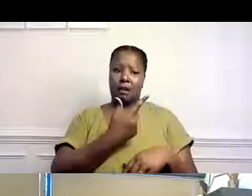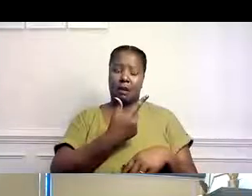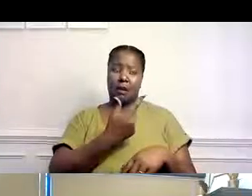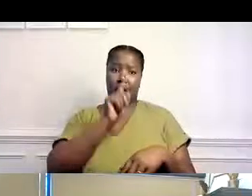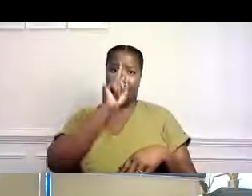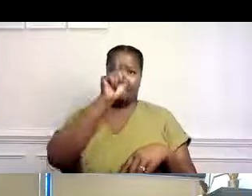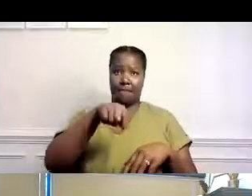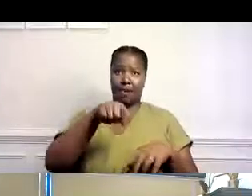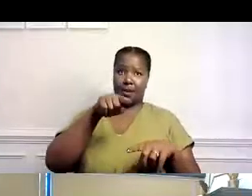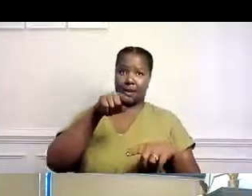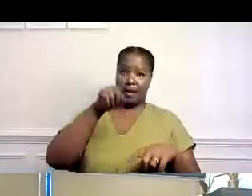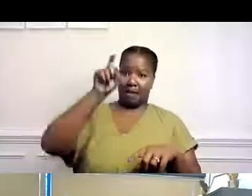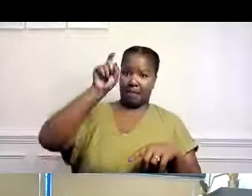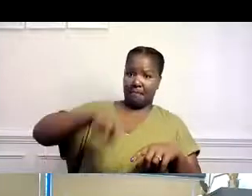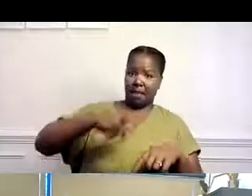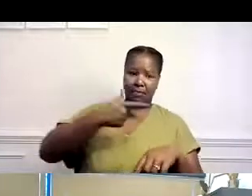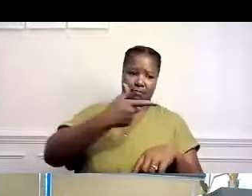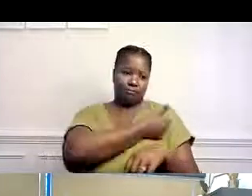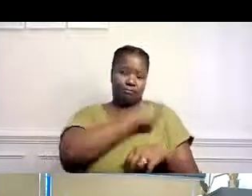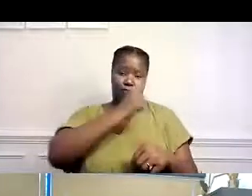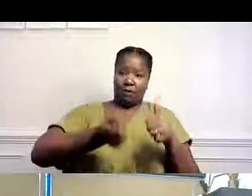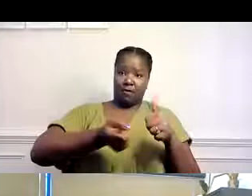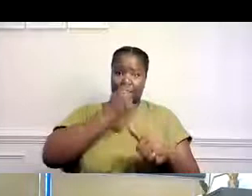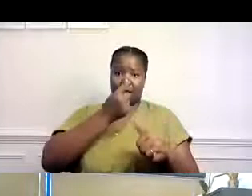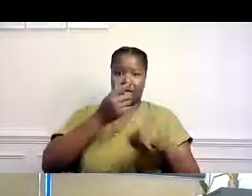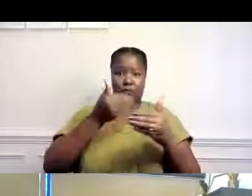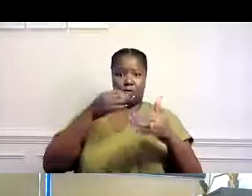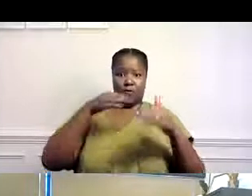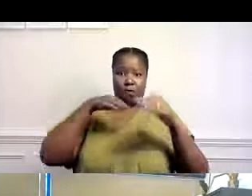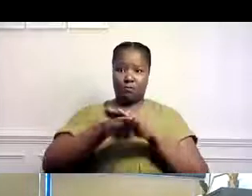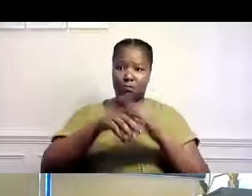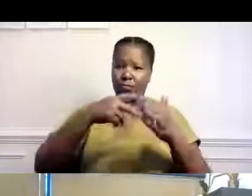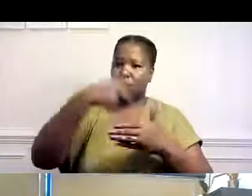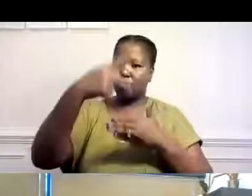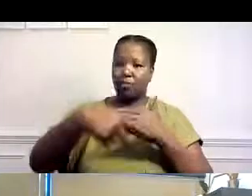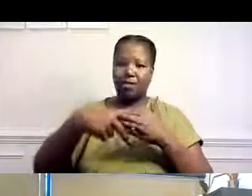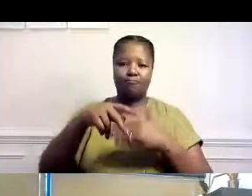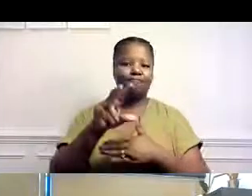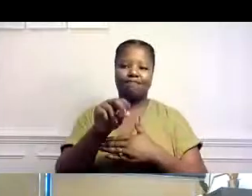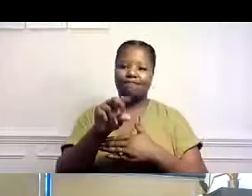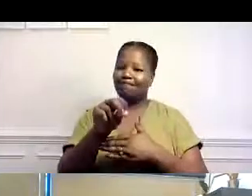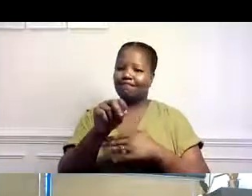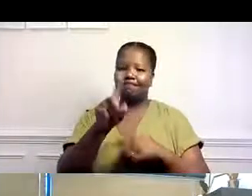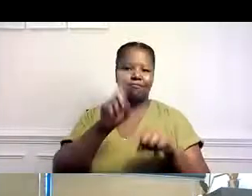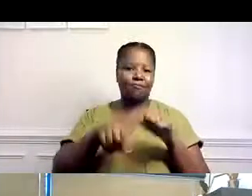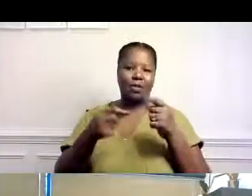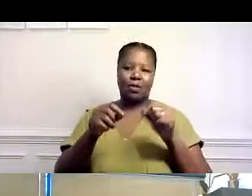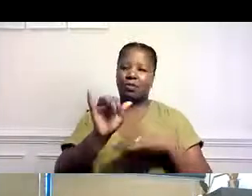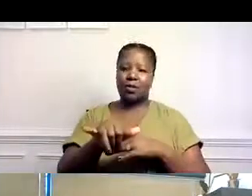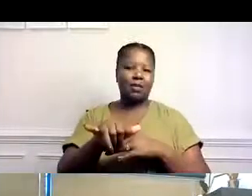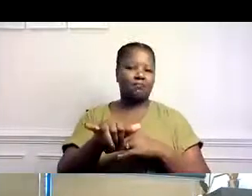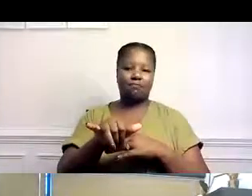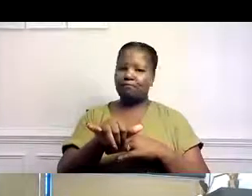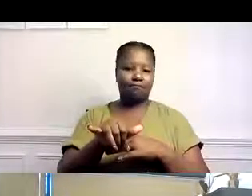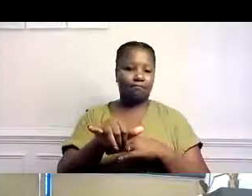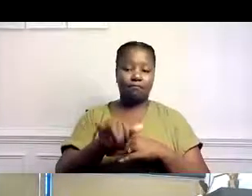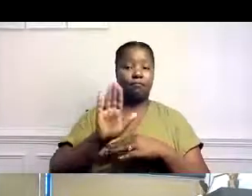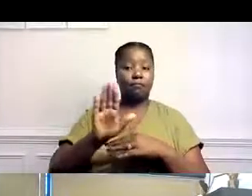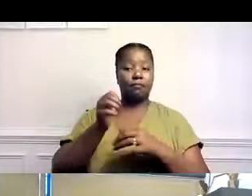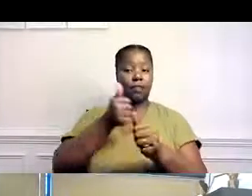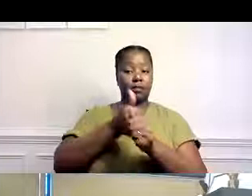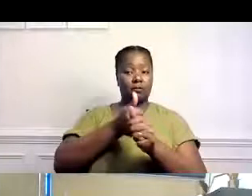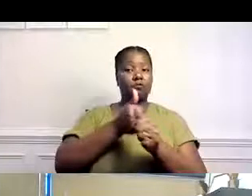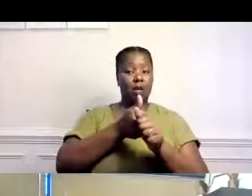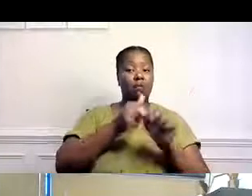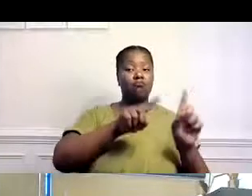Y de hecho, no se les puede imponer como una exigencia para